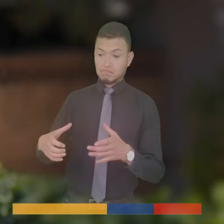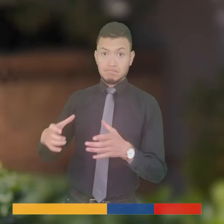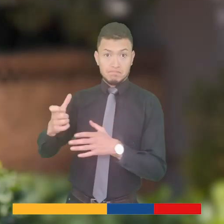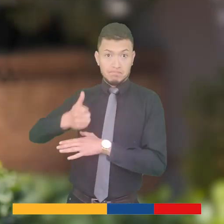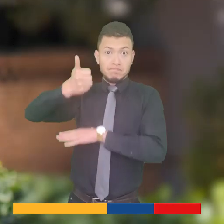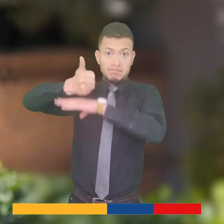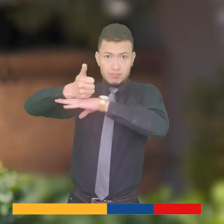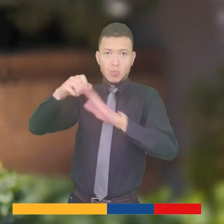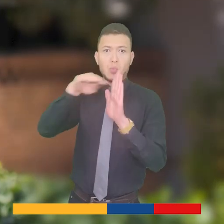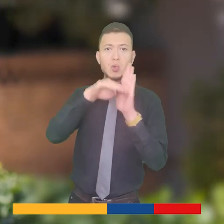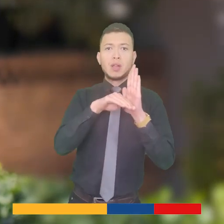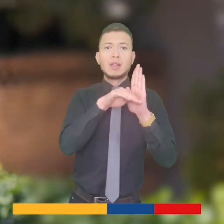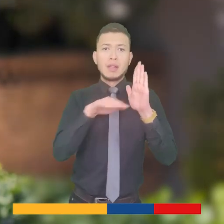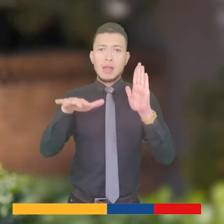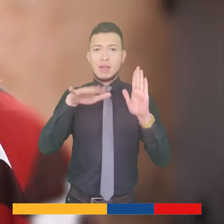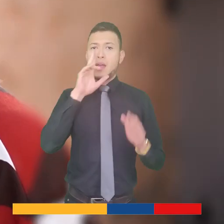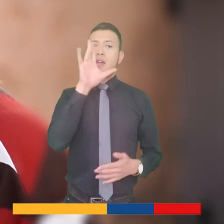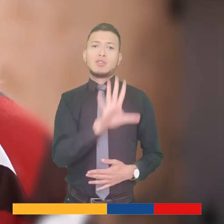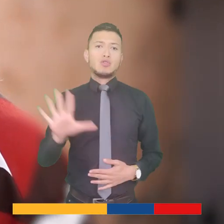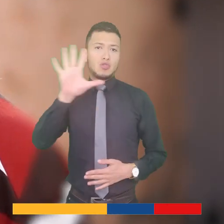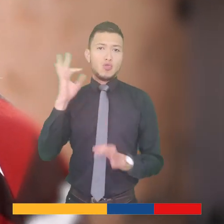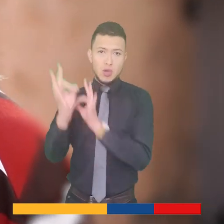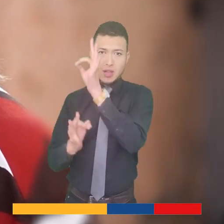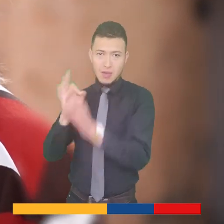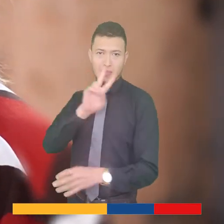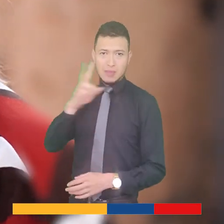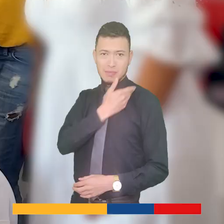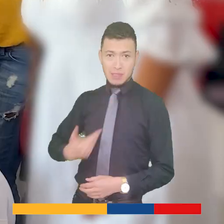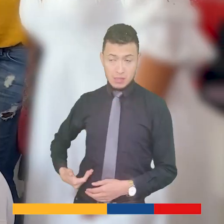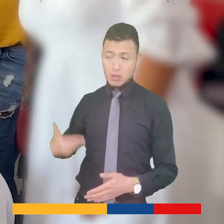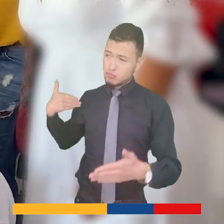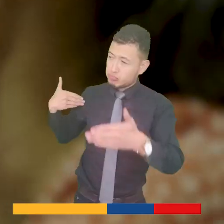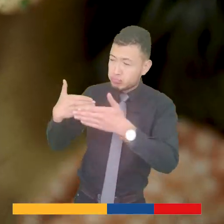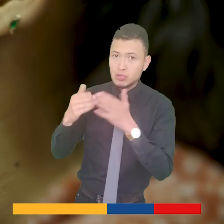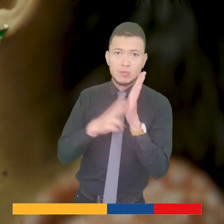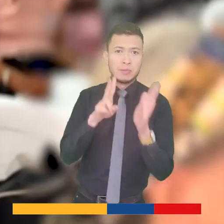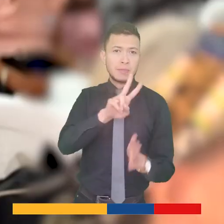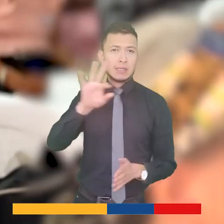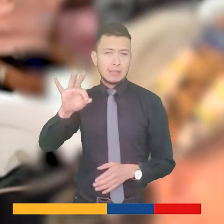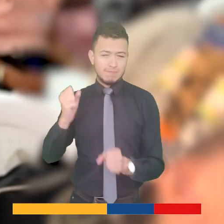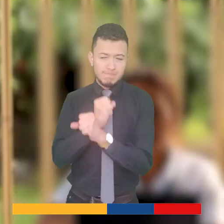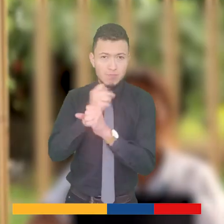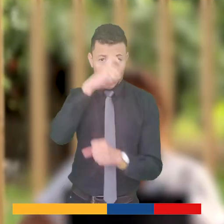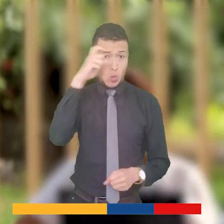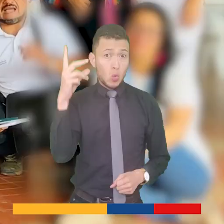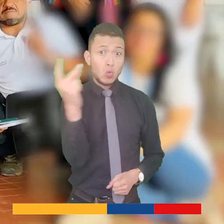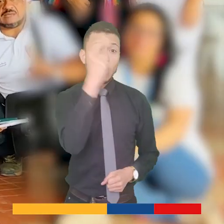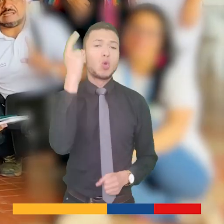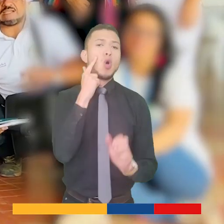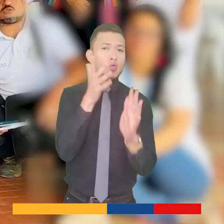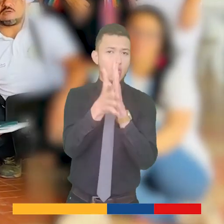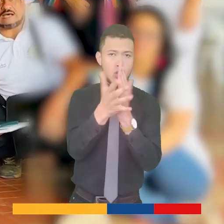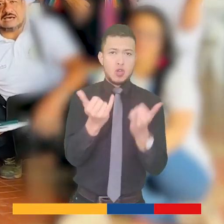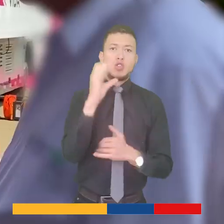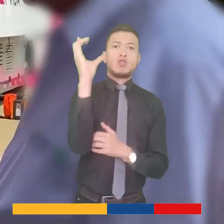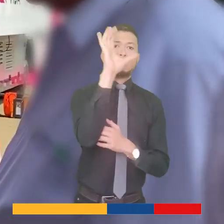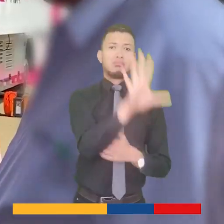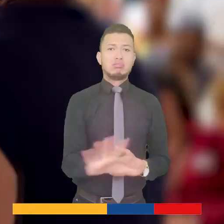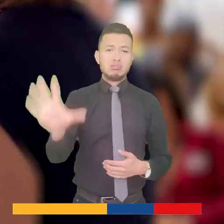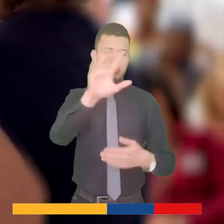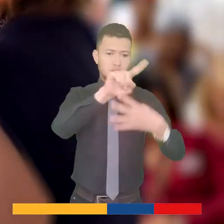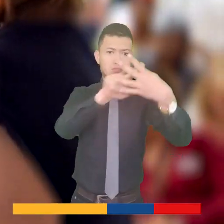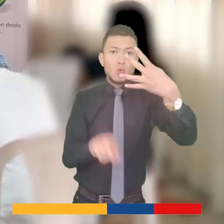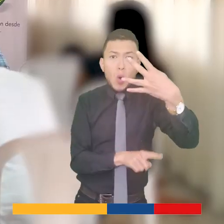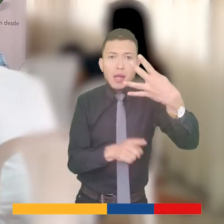Desde la Gerencia de la Política Nacional de Cuidado de la Vicepresidencia de la República hemos venido en un trabajo arduo a lo largo del 2023 y queremos